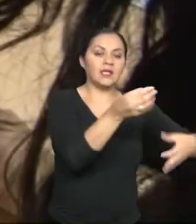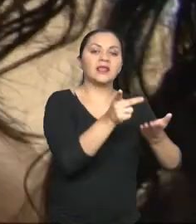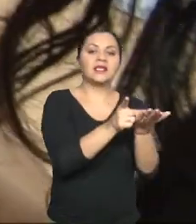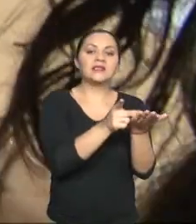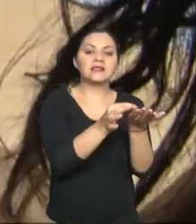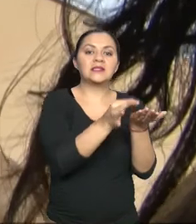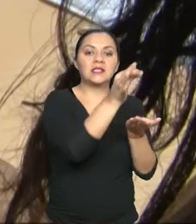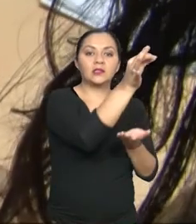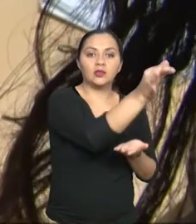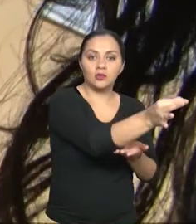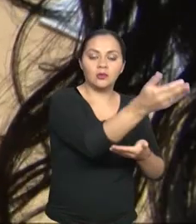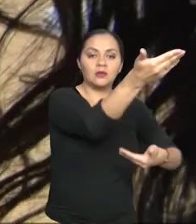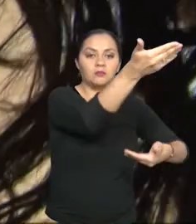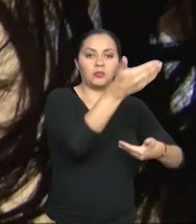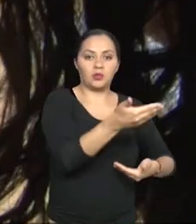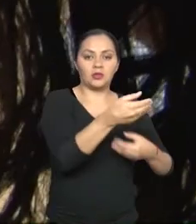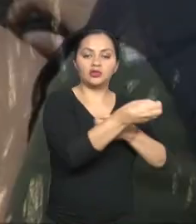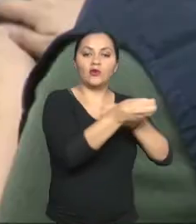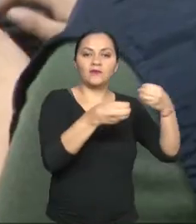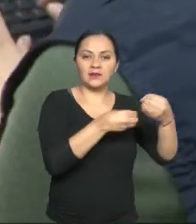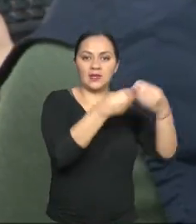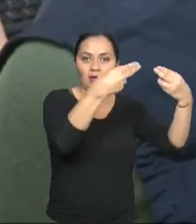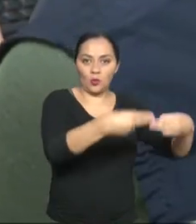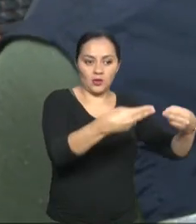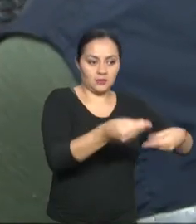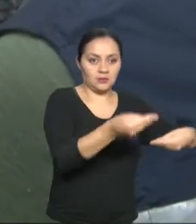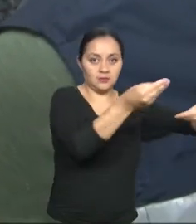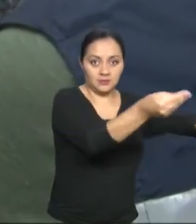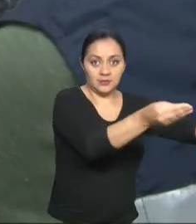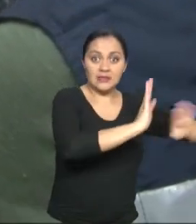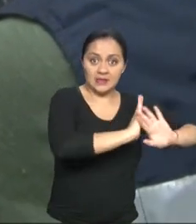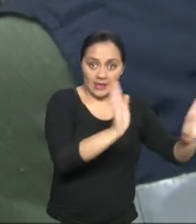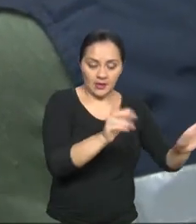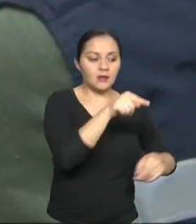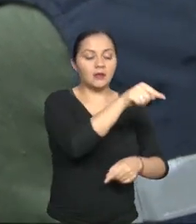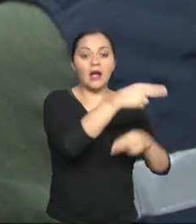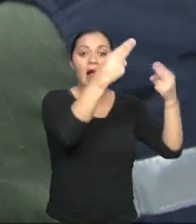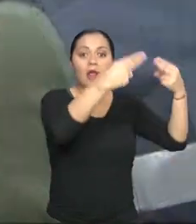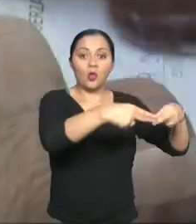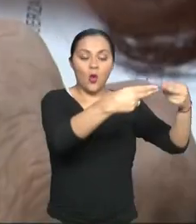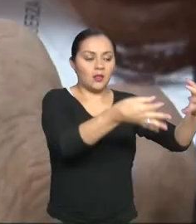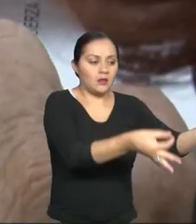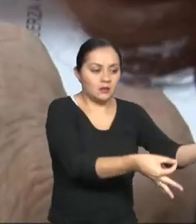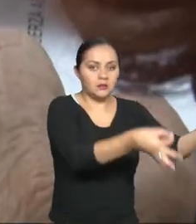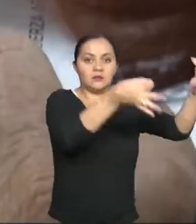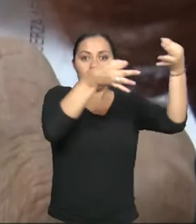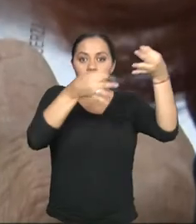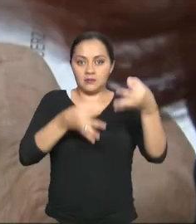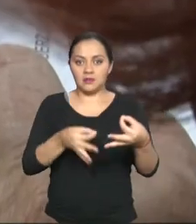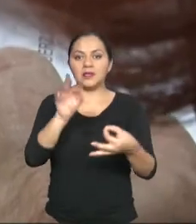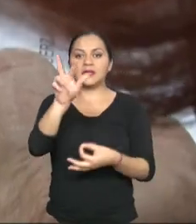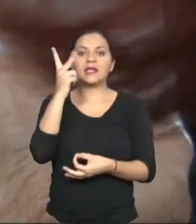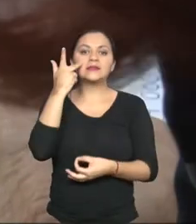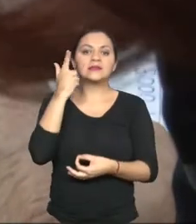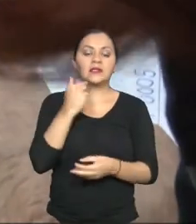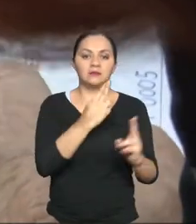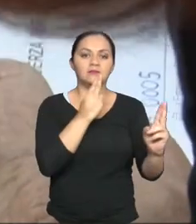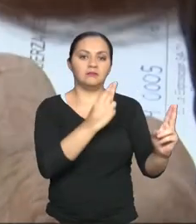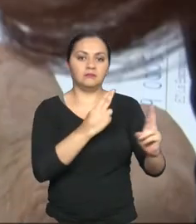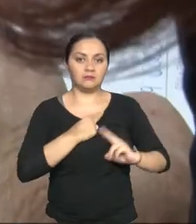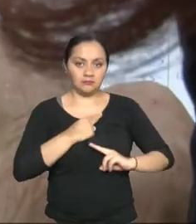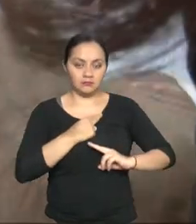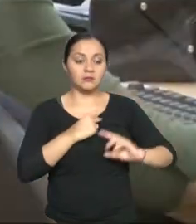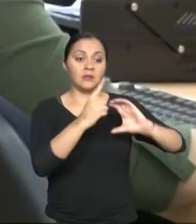la importación del vehículo recibir por parte del SENAE la resolución en un promedio de tres días ya sea